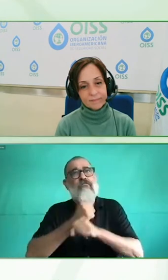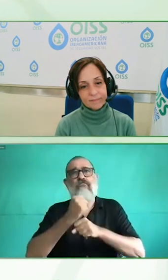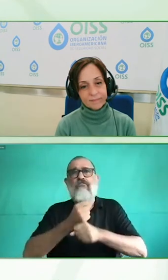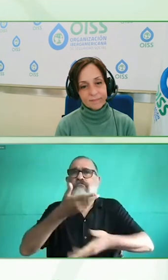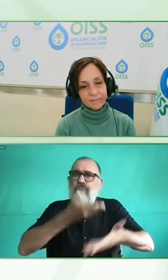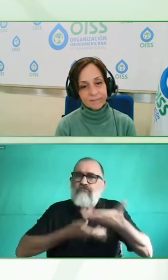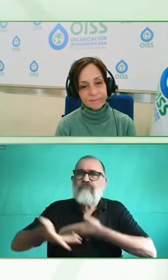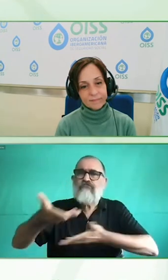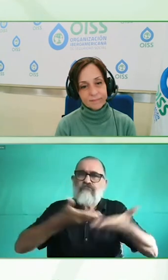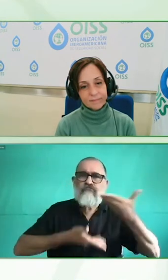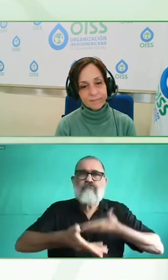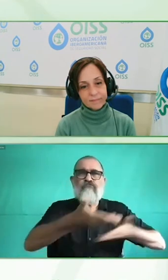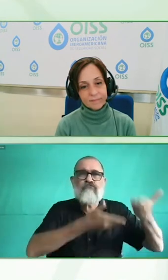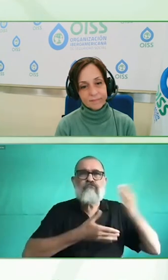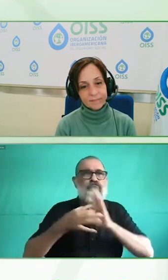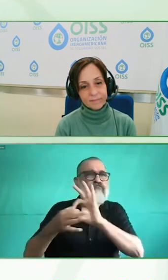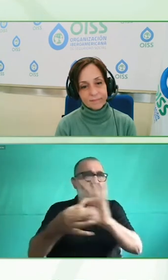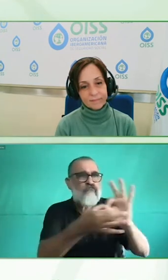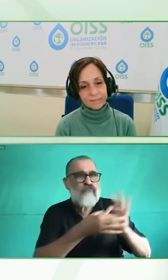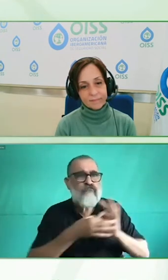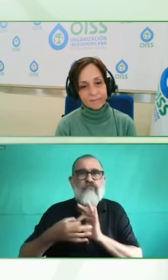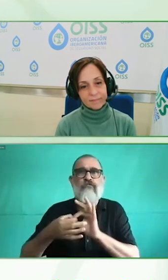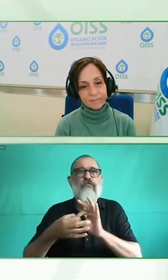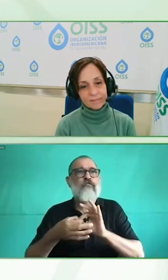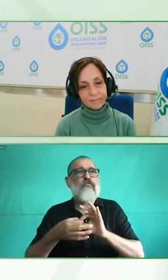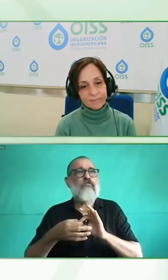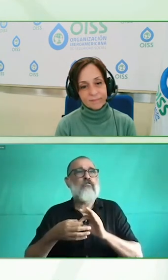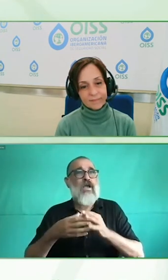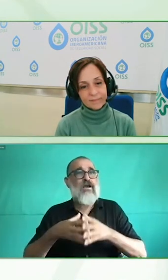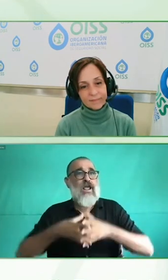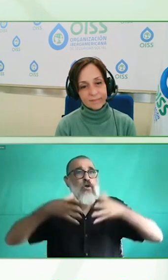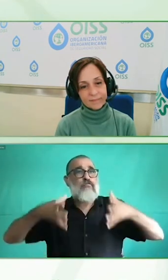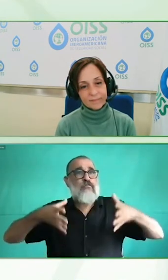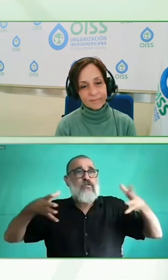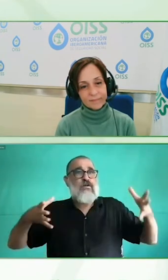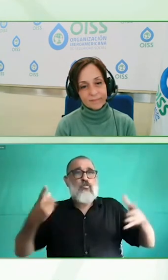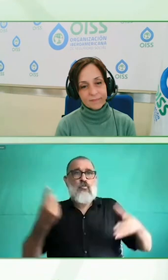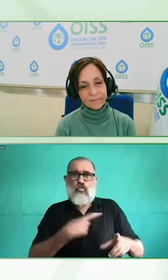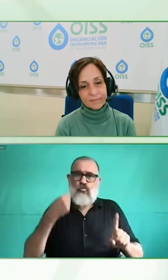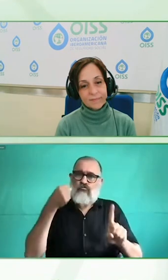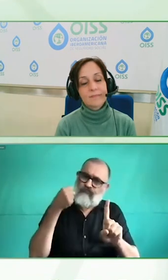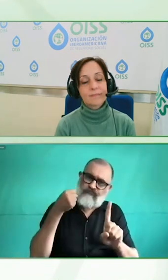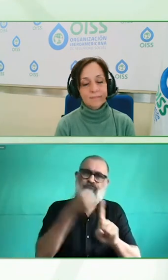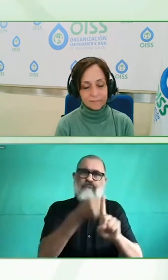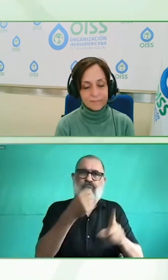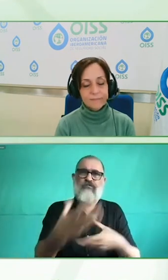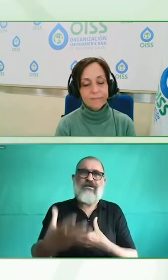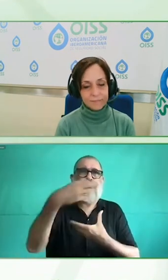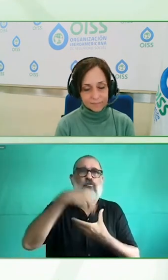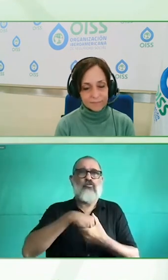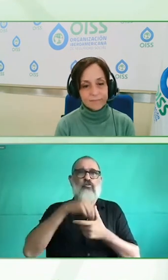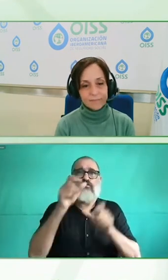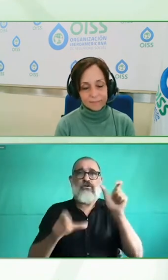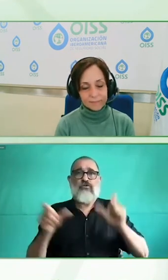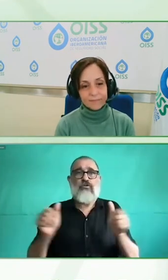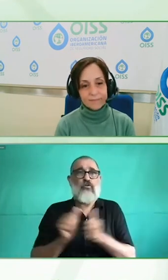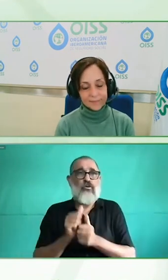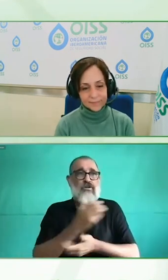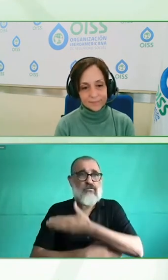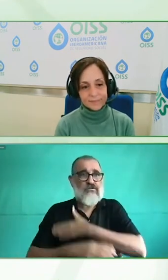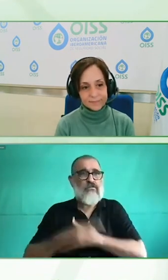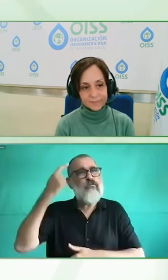futuro en tecnologías como la inteligencia artificial porque eso son